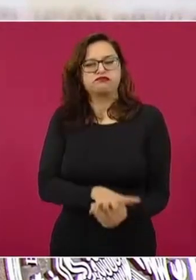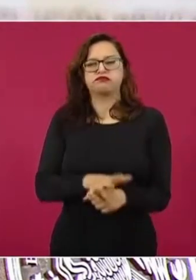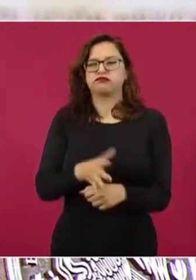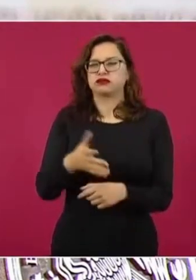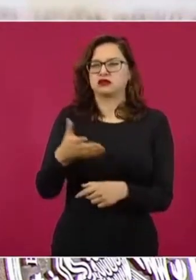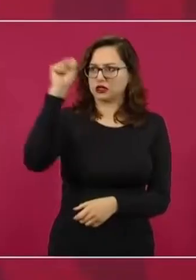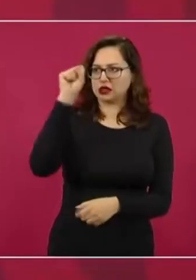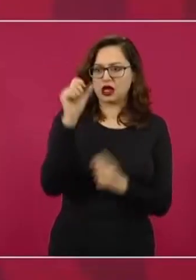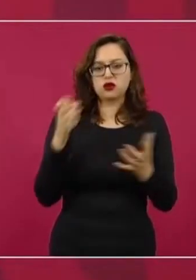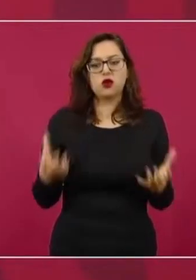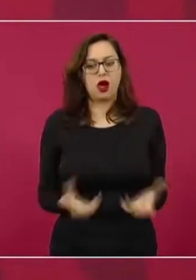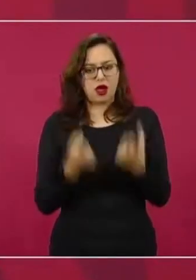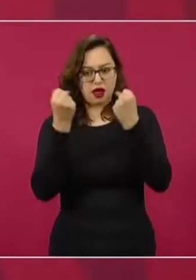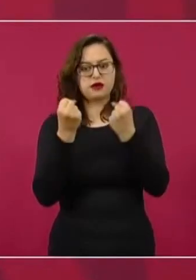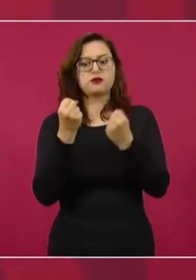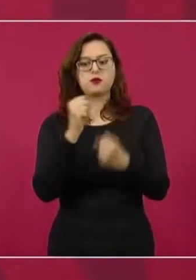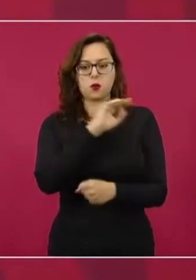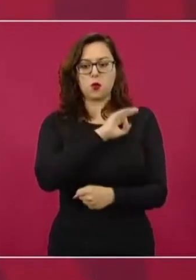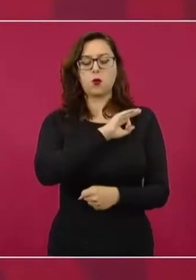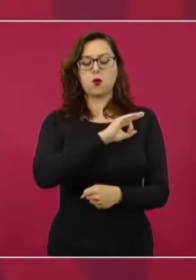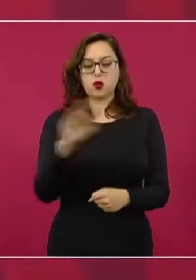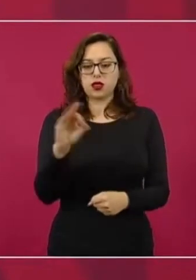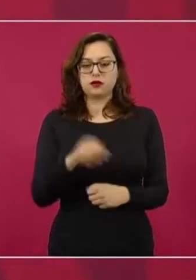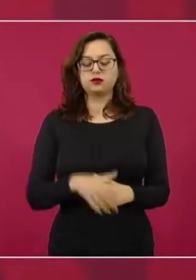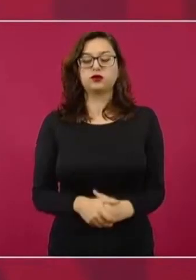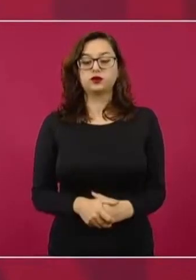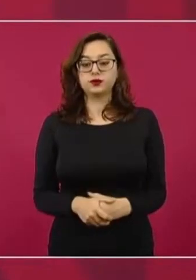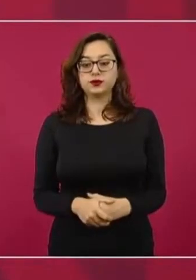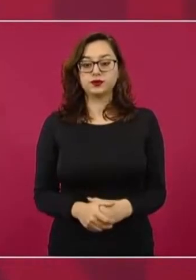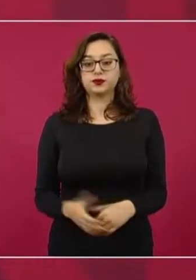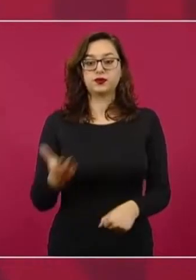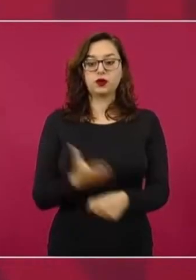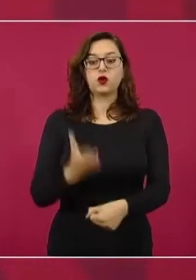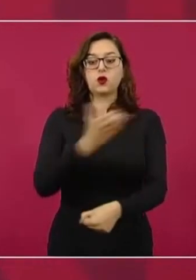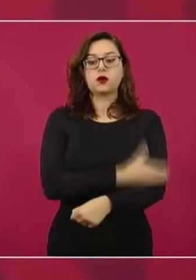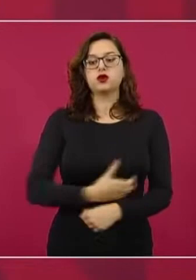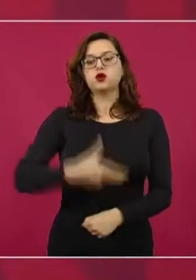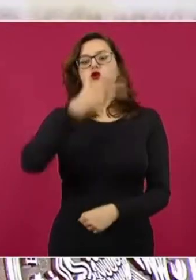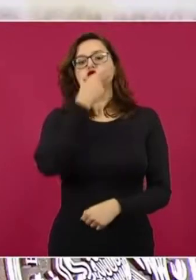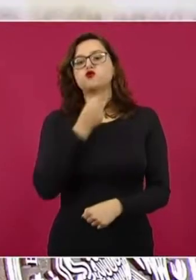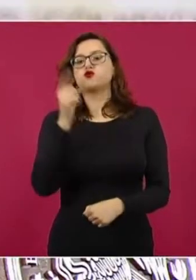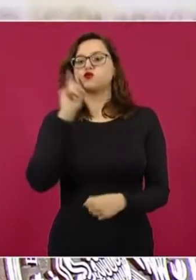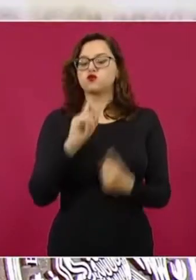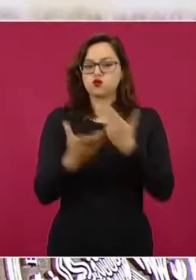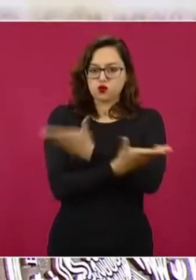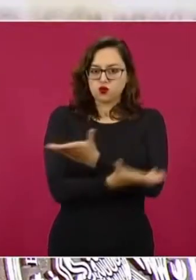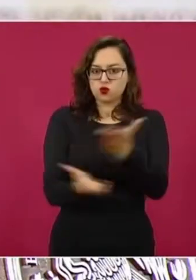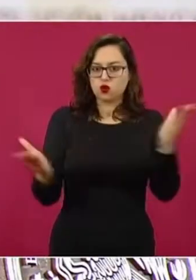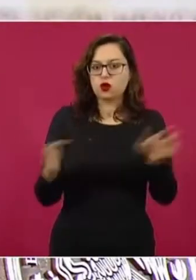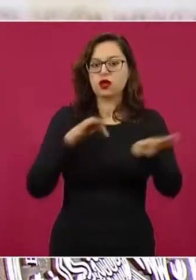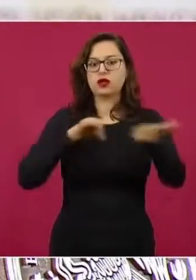sindicato. Compañeros y compañeras petroleros de la República Mexicana,